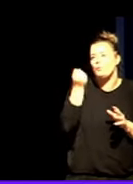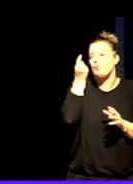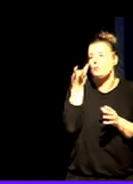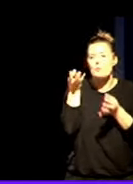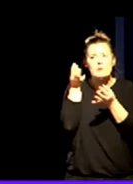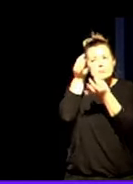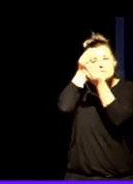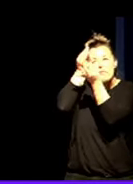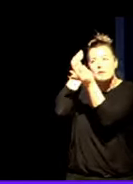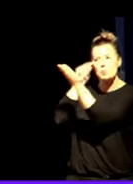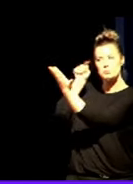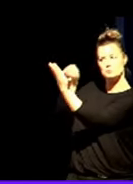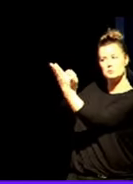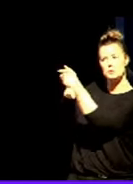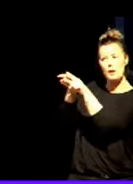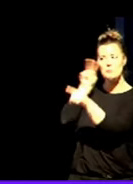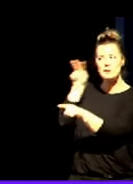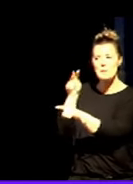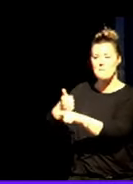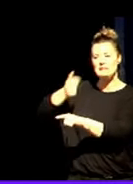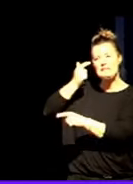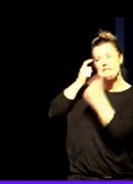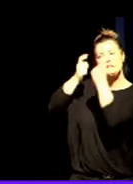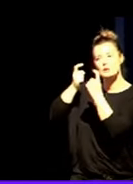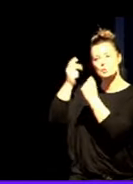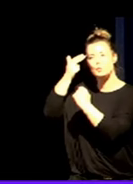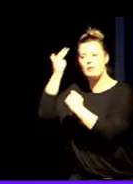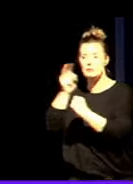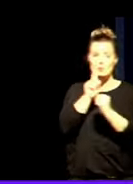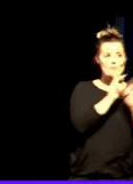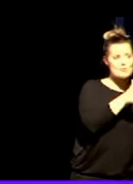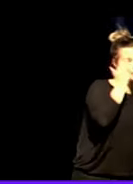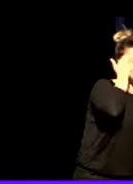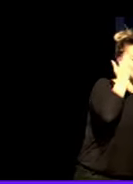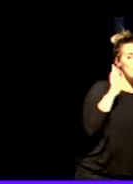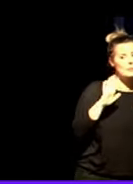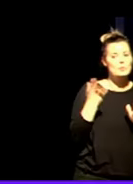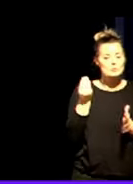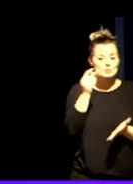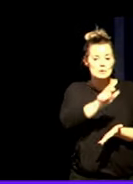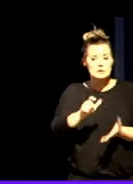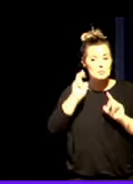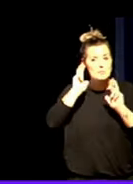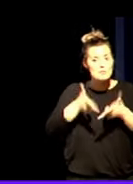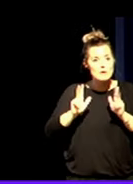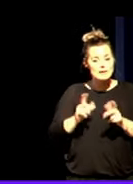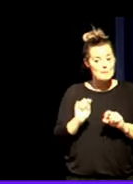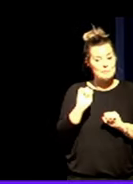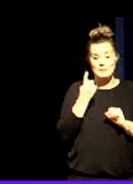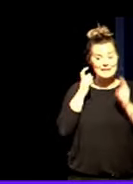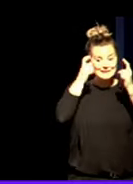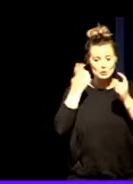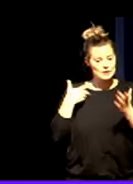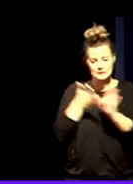tentativas que muertes por suicidio, porque por desgracia, la mayor parte de las personas que mueren por suicidio lo hacen en la primera y única tentativa que llevan a cabo.